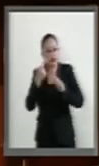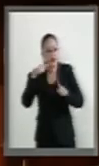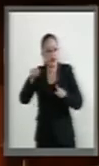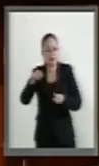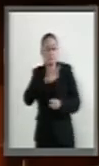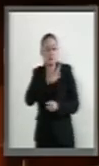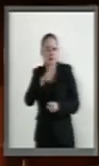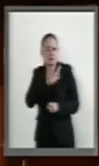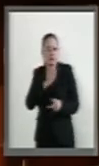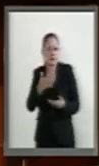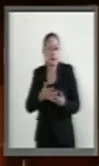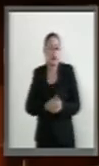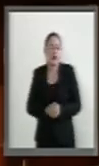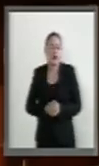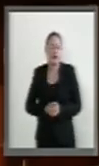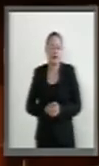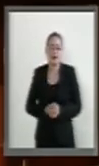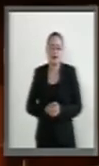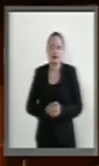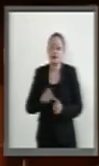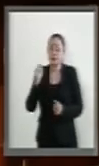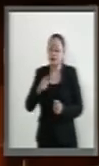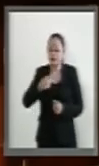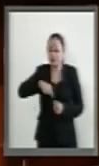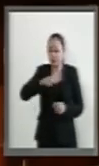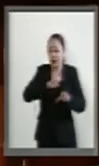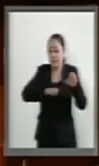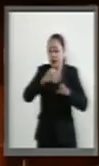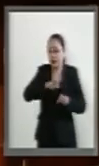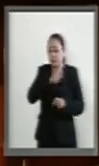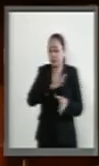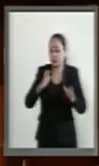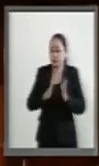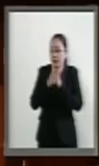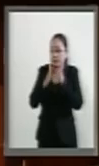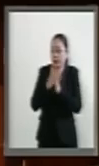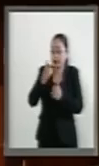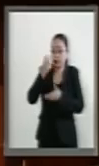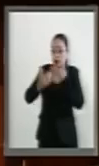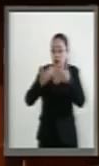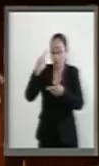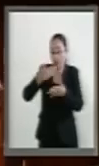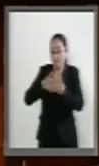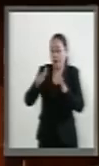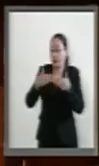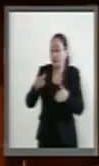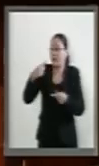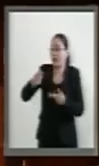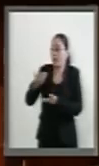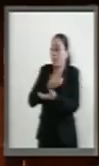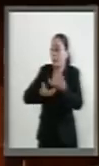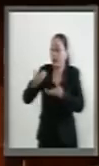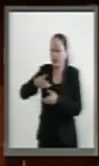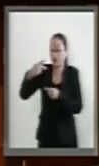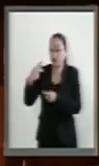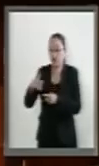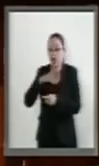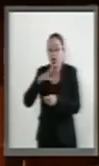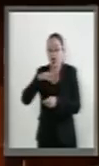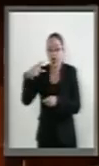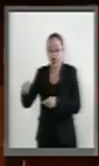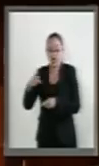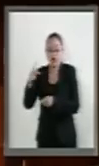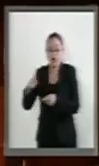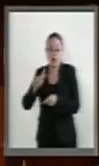logrando también que nuestras empresas puedan participar de este proceso de apertura gradual económica que se vive en la